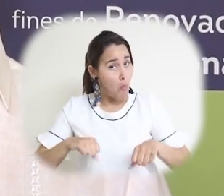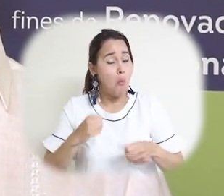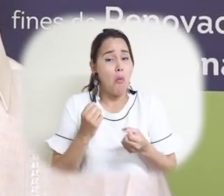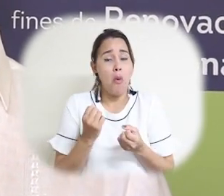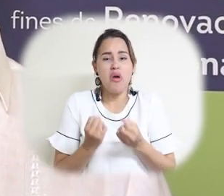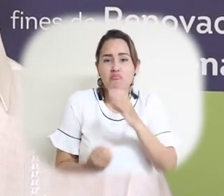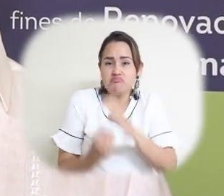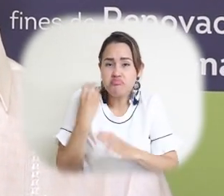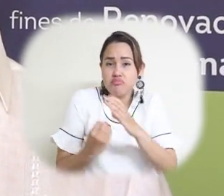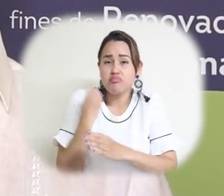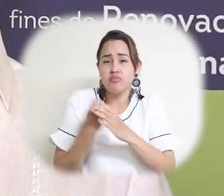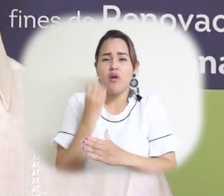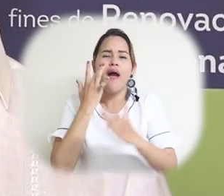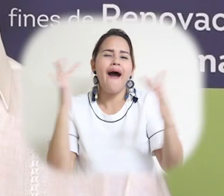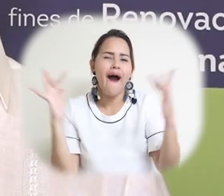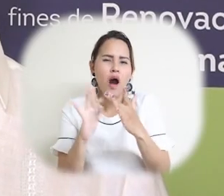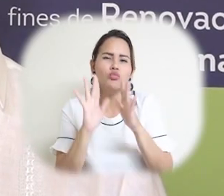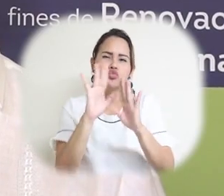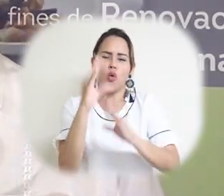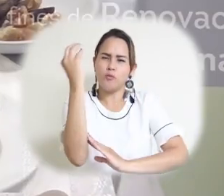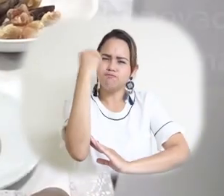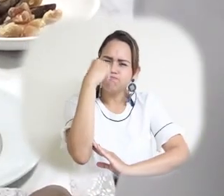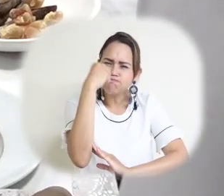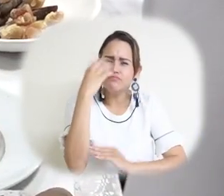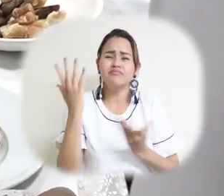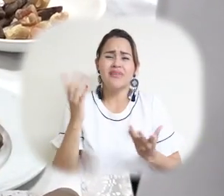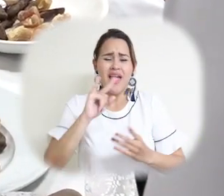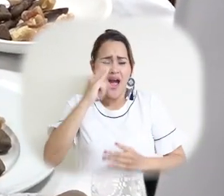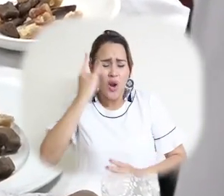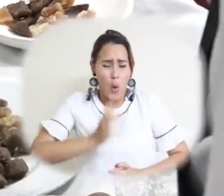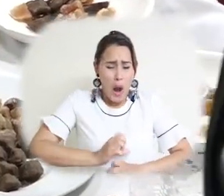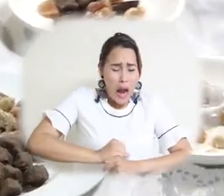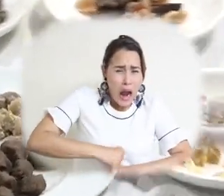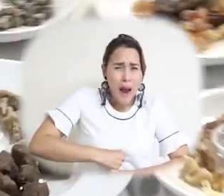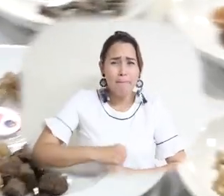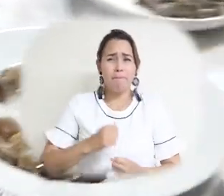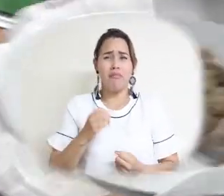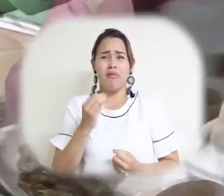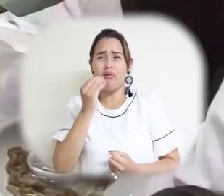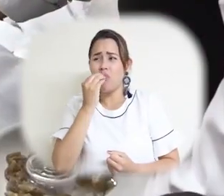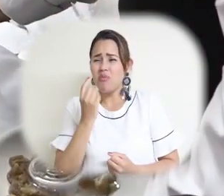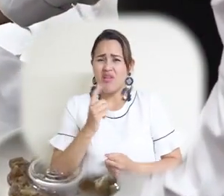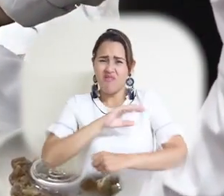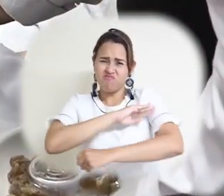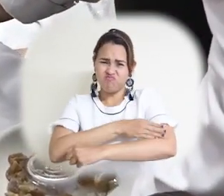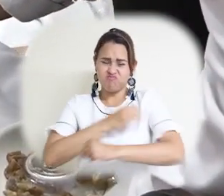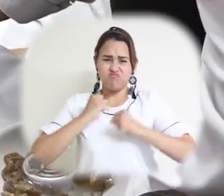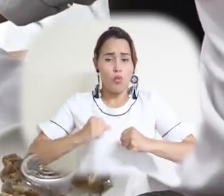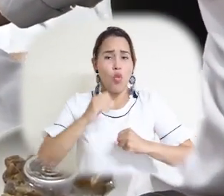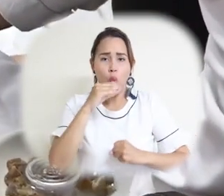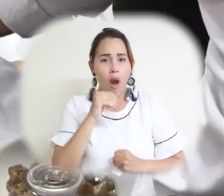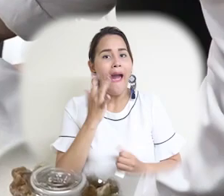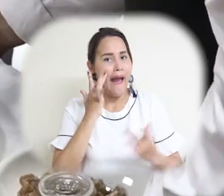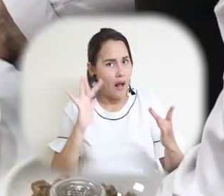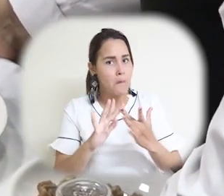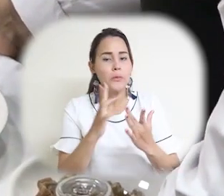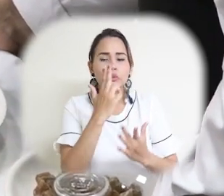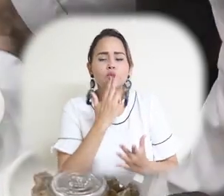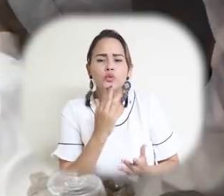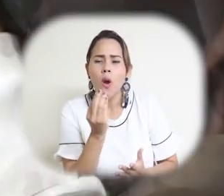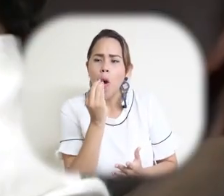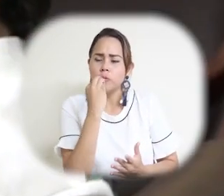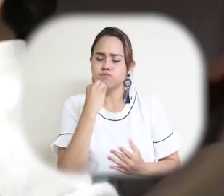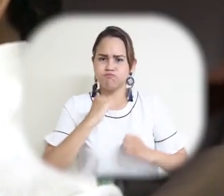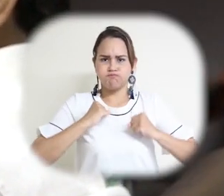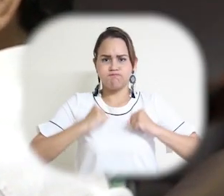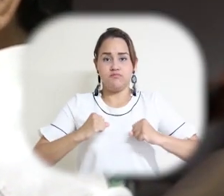solución bastante importante para la nutrición, para luchar contra el hambre y la desnutrición en el departamento, y por qué no, en todo el Caribe colombiano